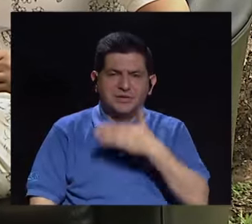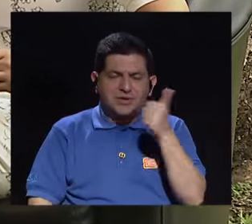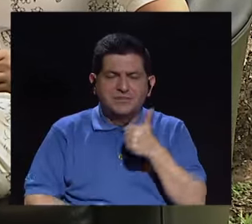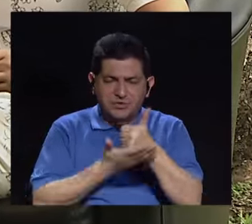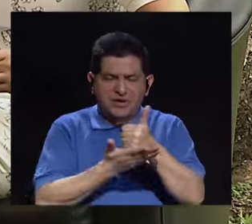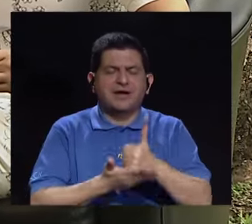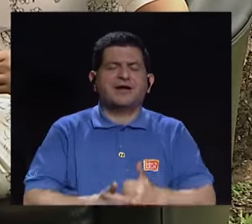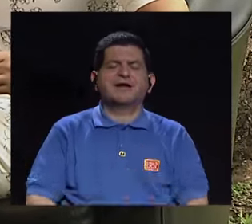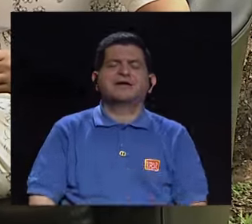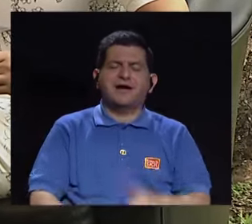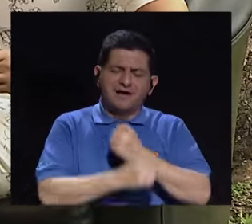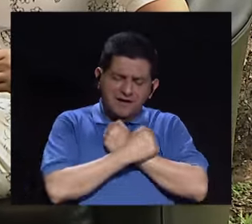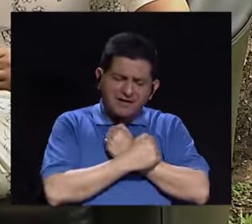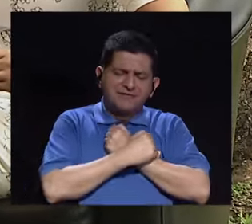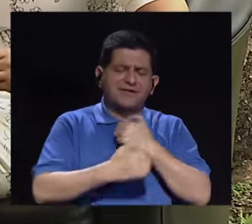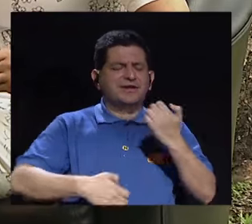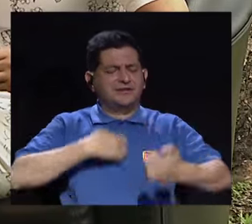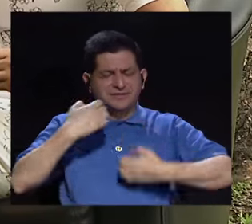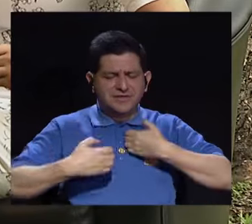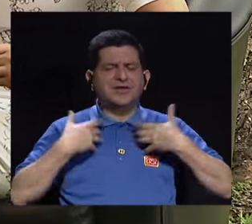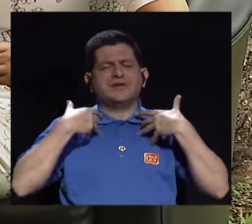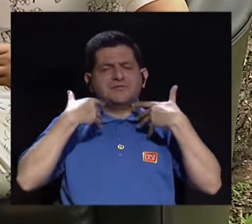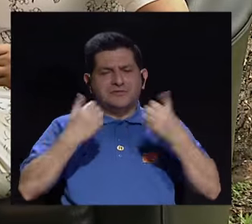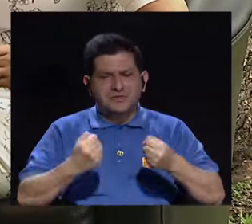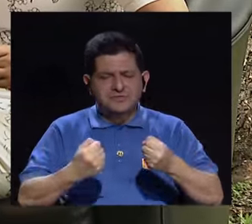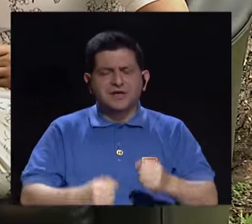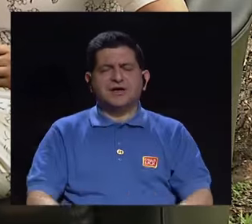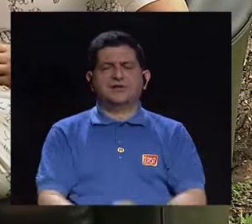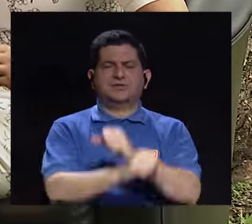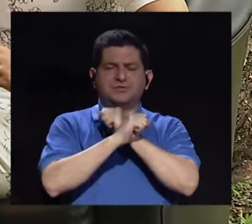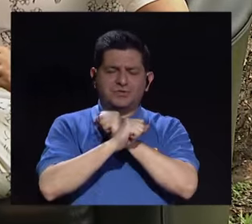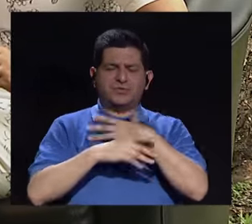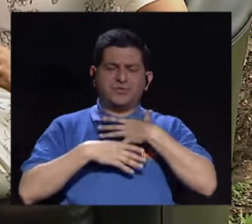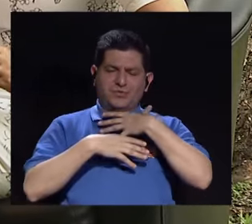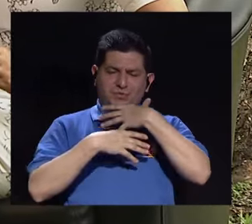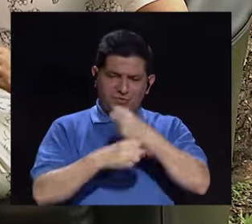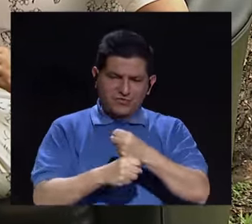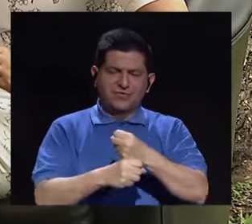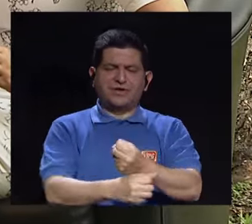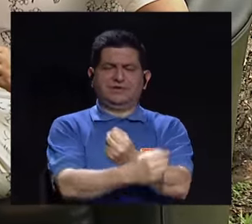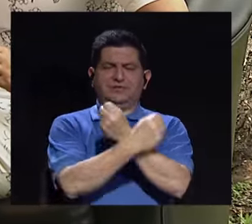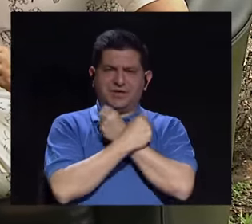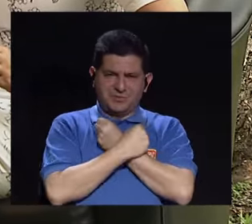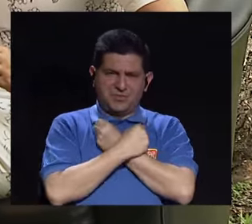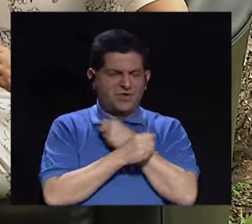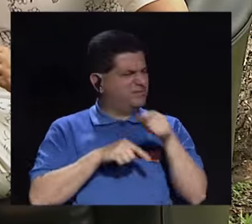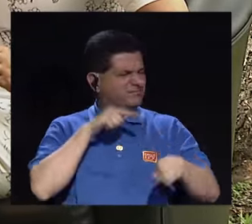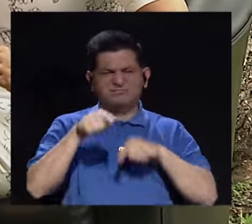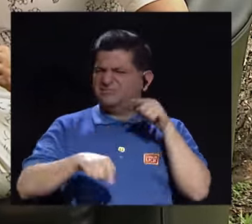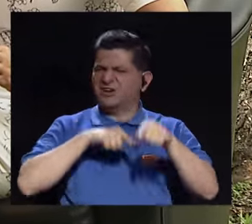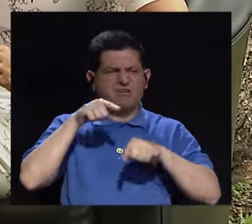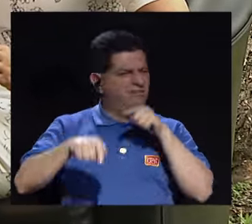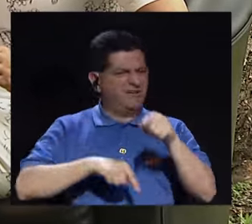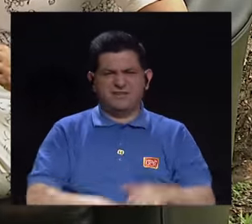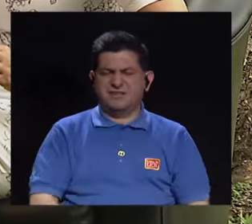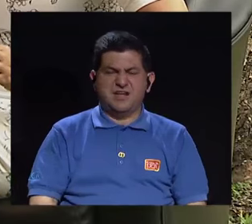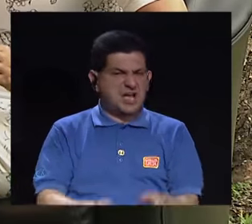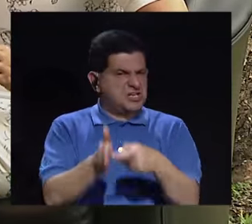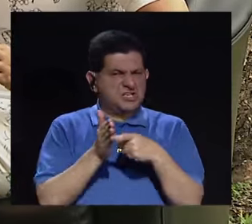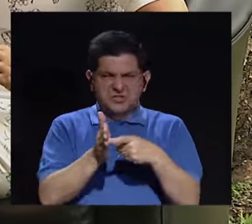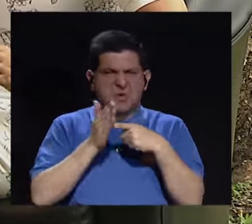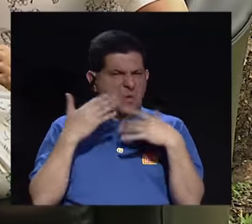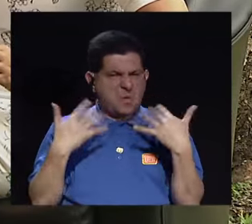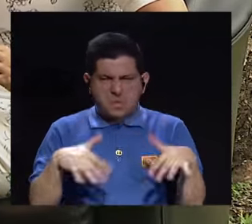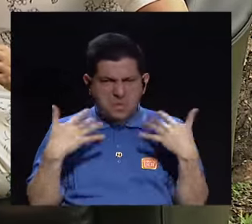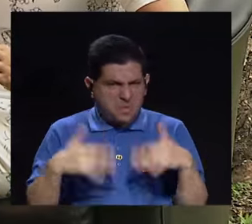ayuda. Afectivo, emocional, saludable, seguro, confiado, de amor, de no crítica excesiva, de no